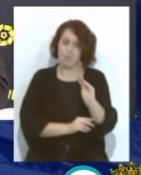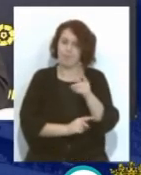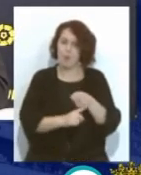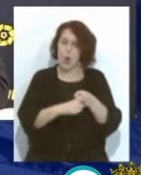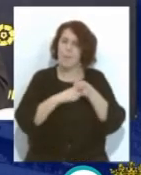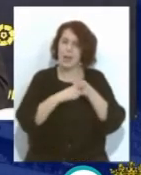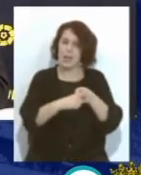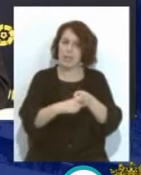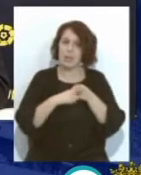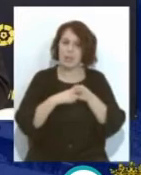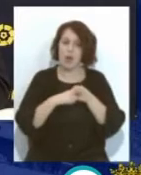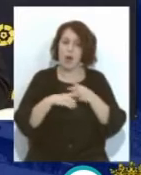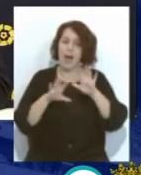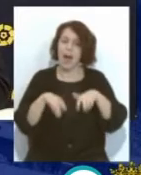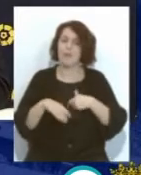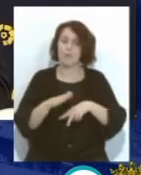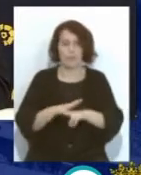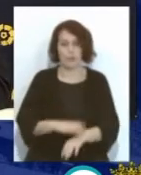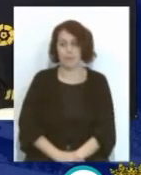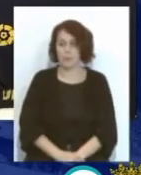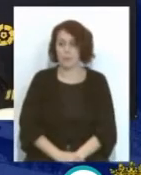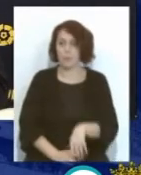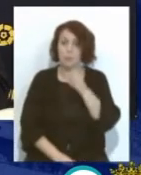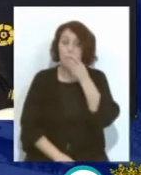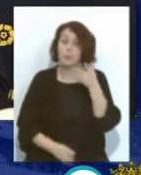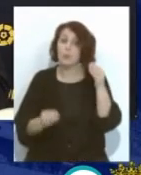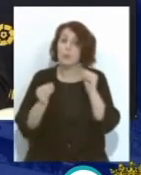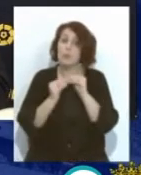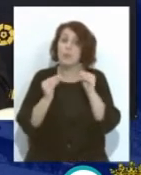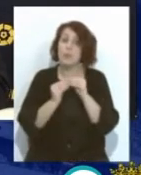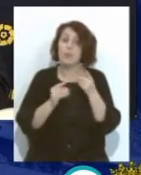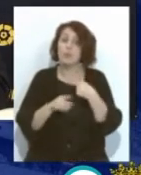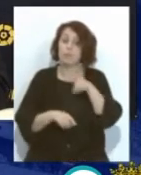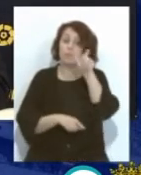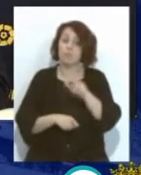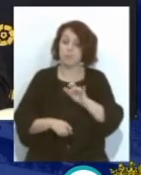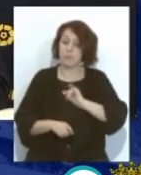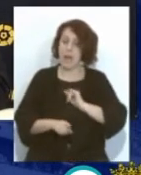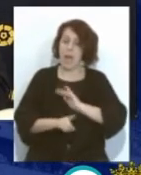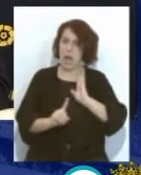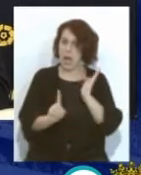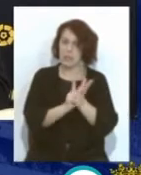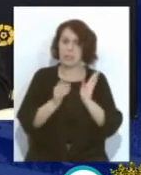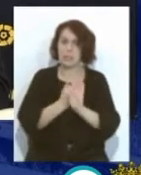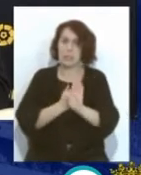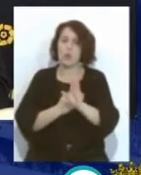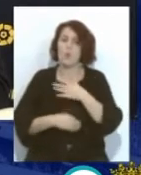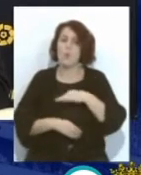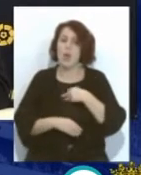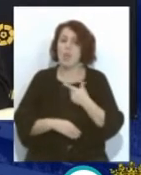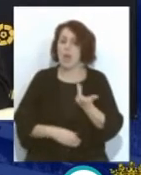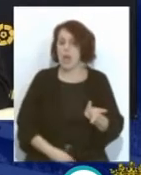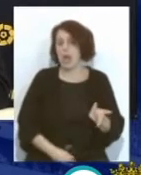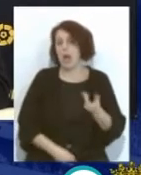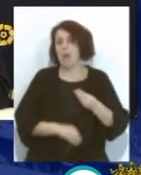Del Cádiz Club de Fútbol Bueno Rubén Es un atacante Un delantero Que puede desempeñar Cualquier función